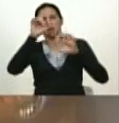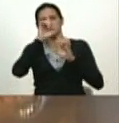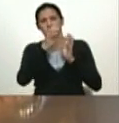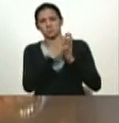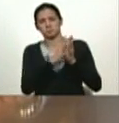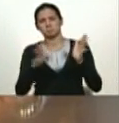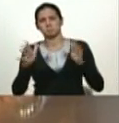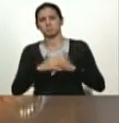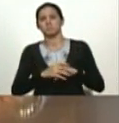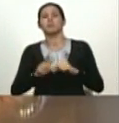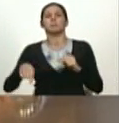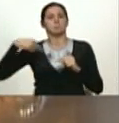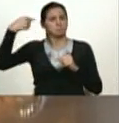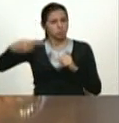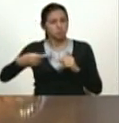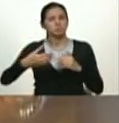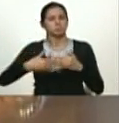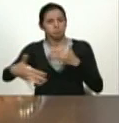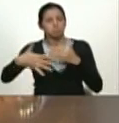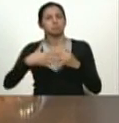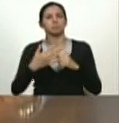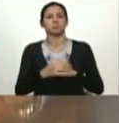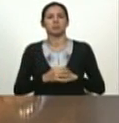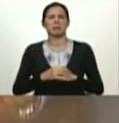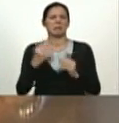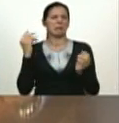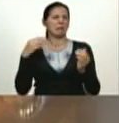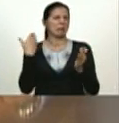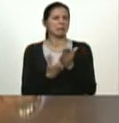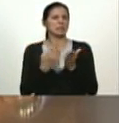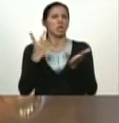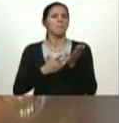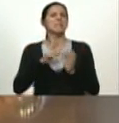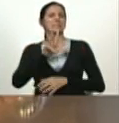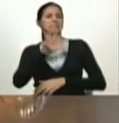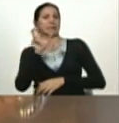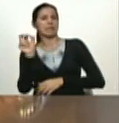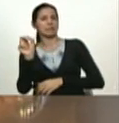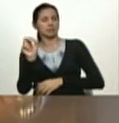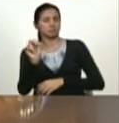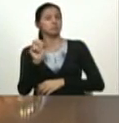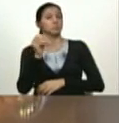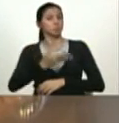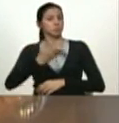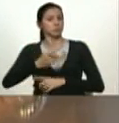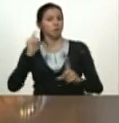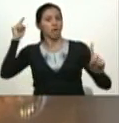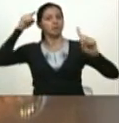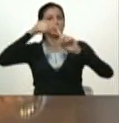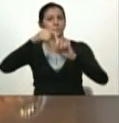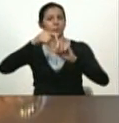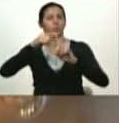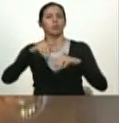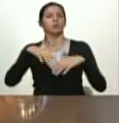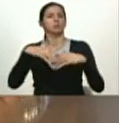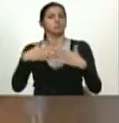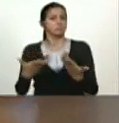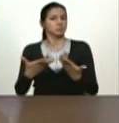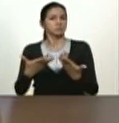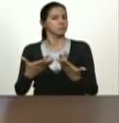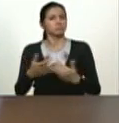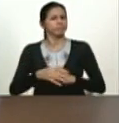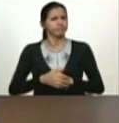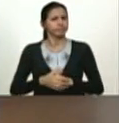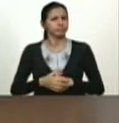y en la próxima década yo creo que para el 2030 es uno de los grandes desafíos de nuestra sociedad y es uno de las grandes revoluciones